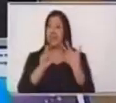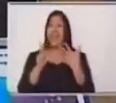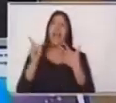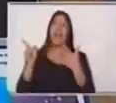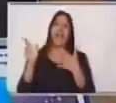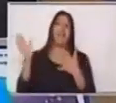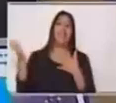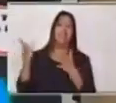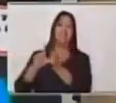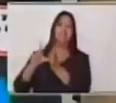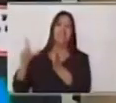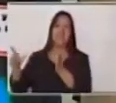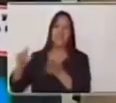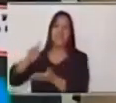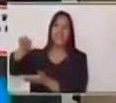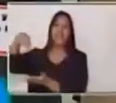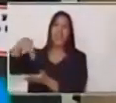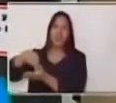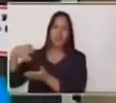nacional.